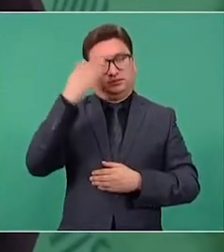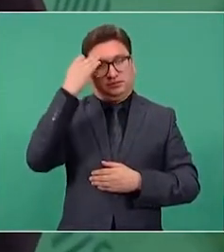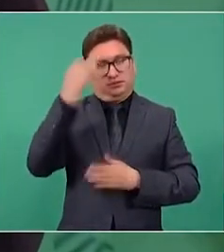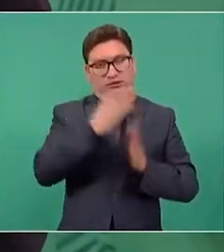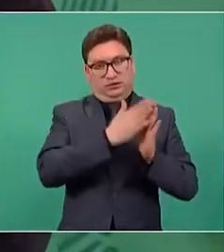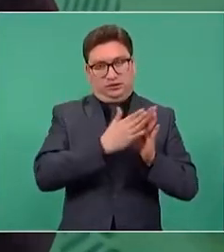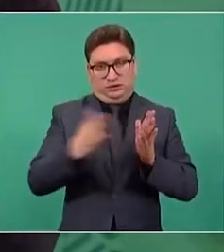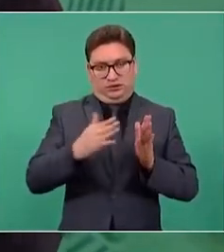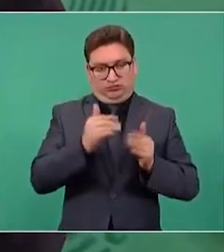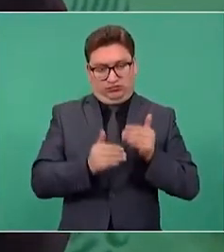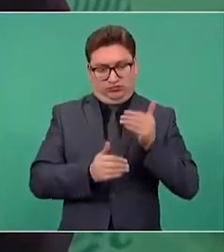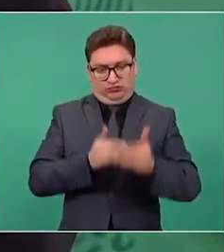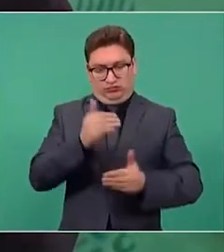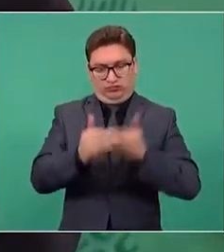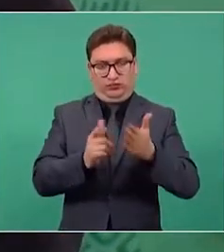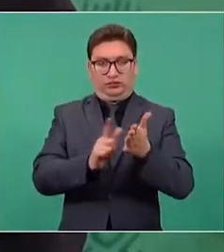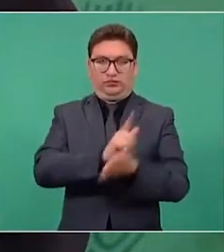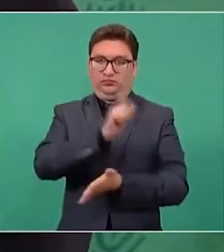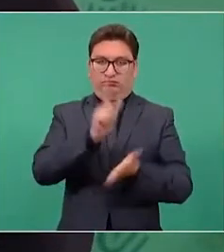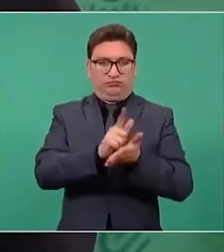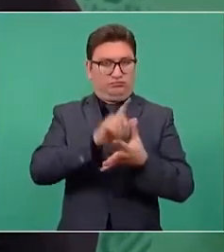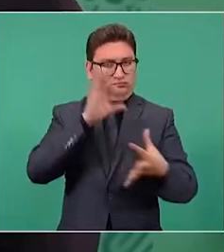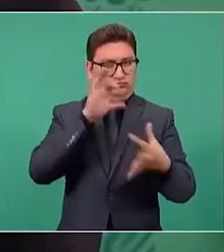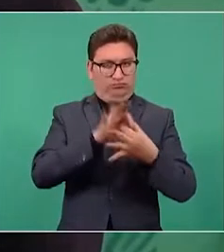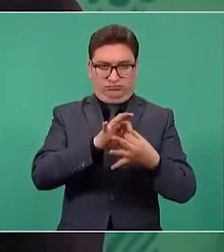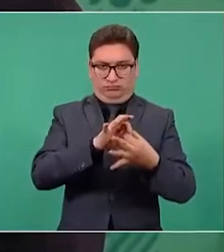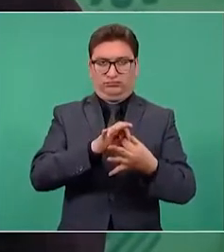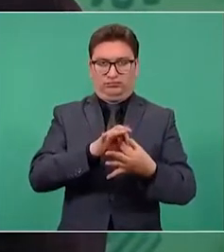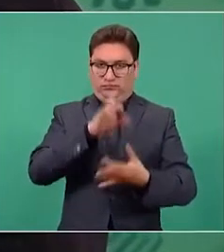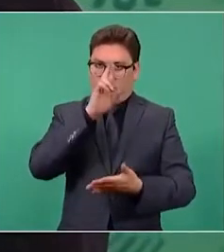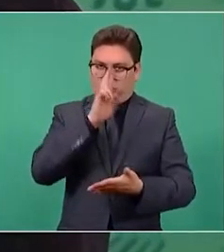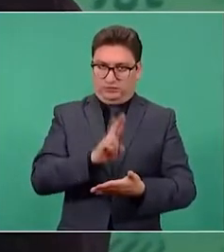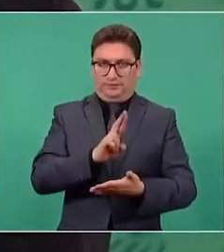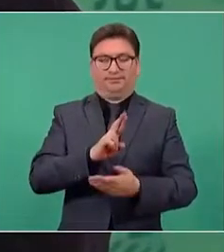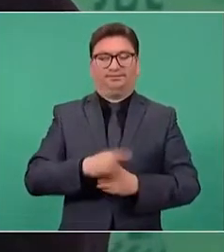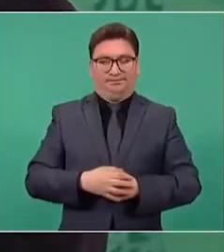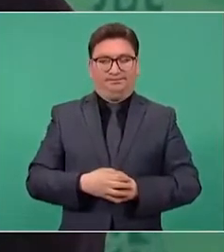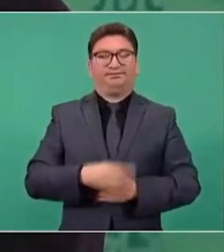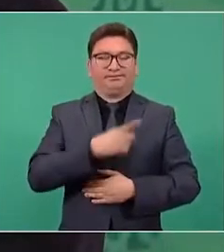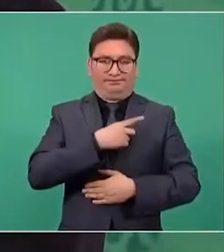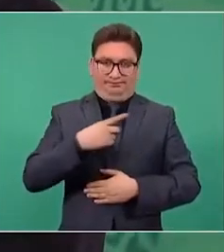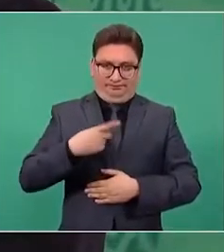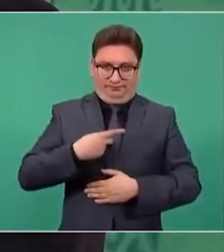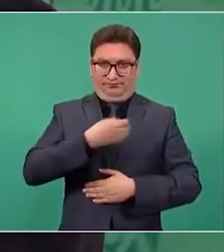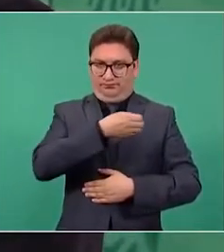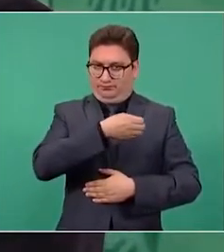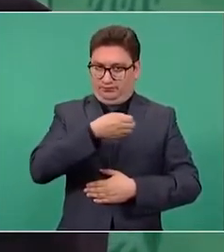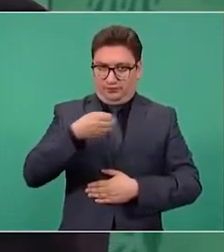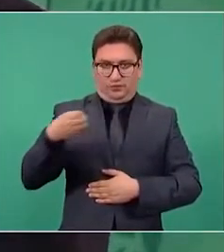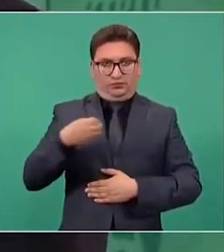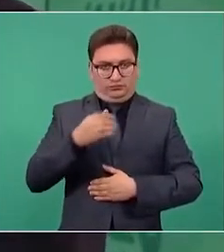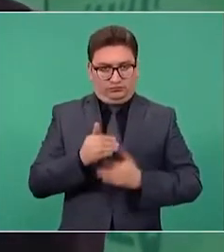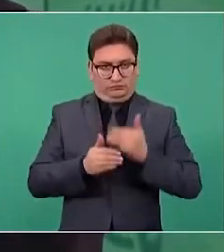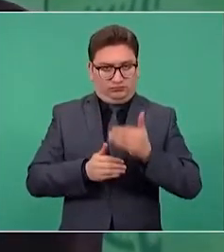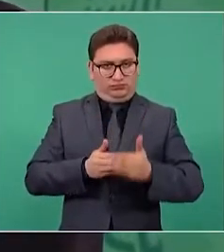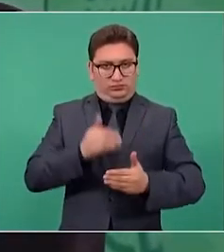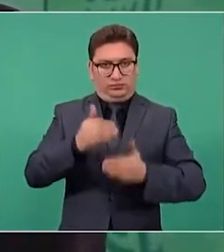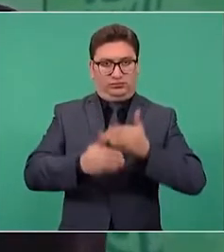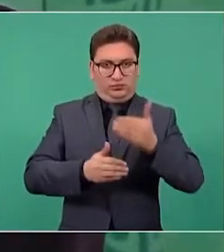legal que debe de seguirse, tiene que haber